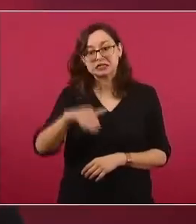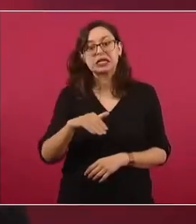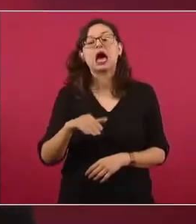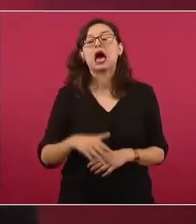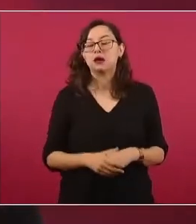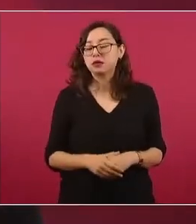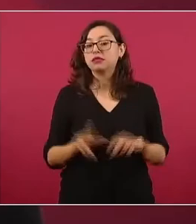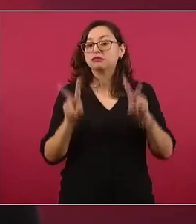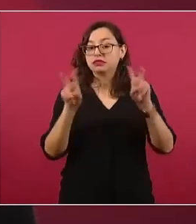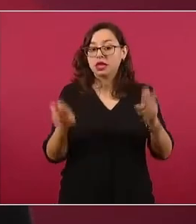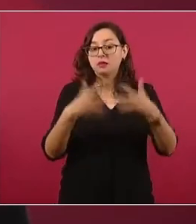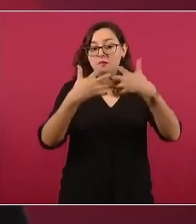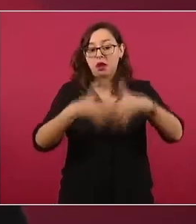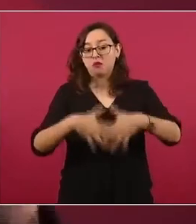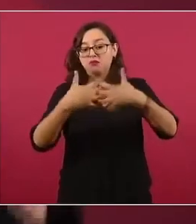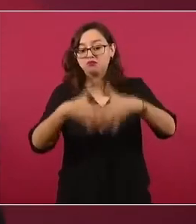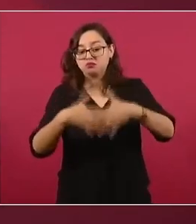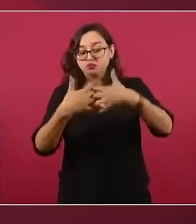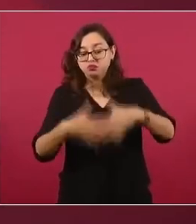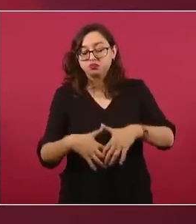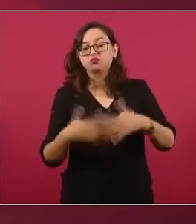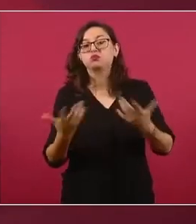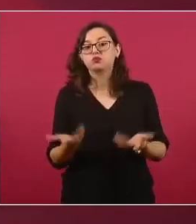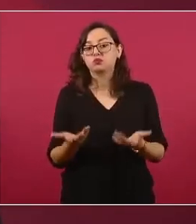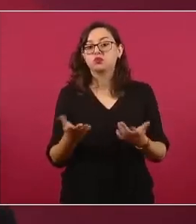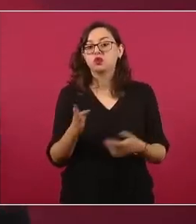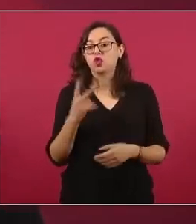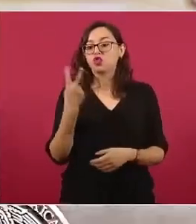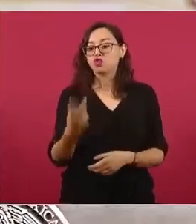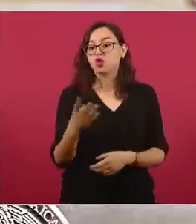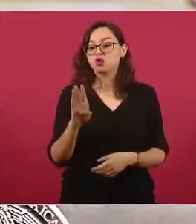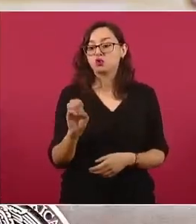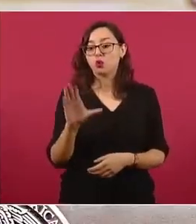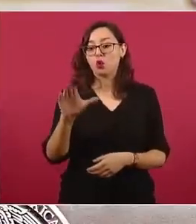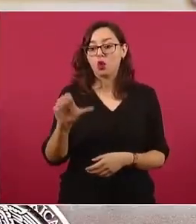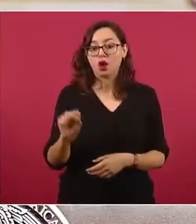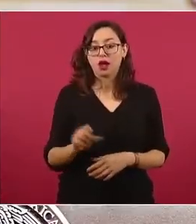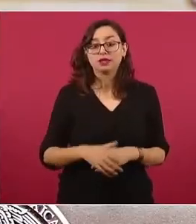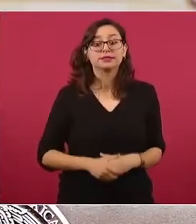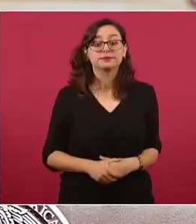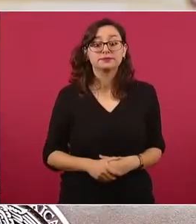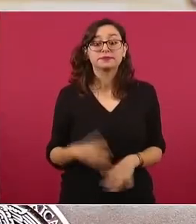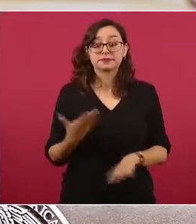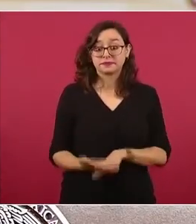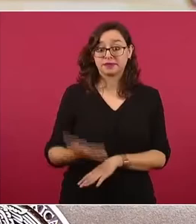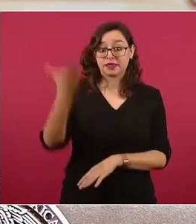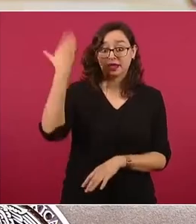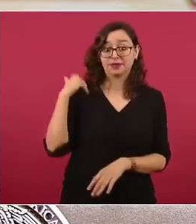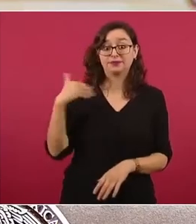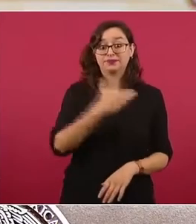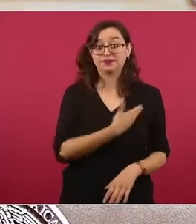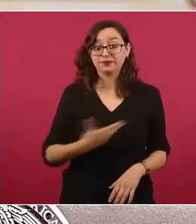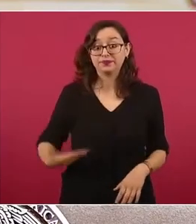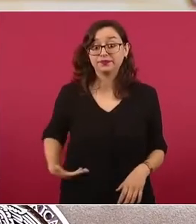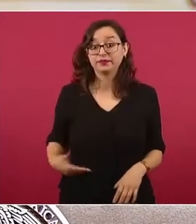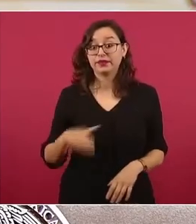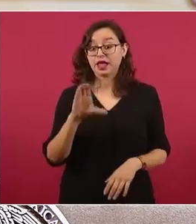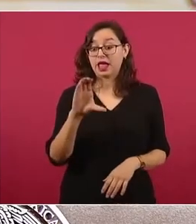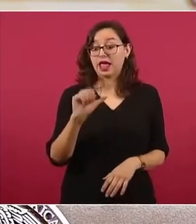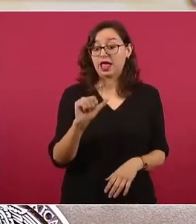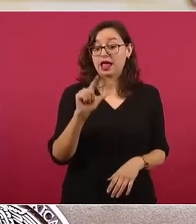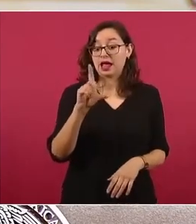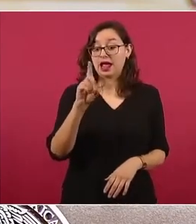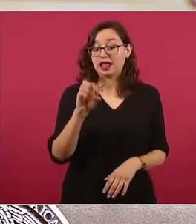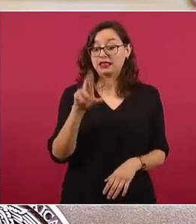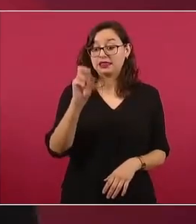panista Felipe Calderón dijo haber ido personalmente a Los Pinos a pedirle que la refinería, que bueno, después solo quedó en una